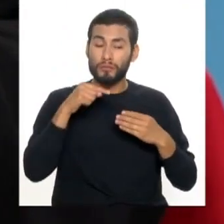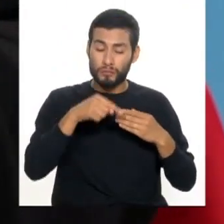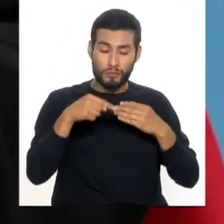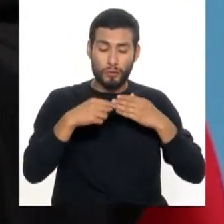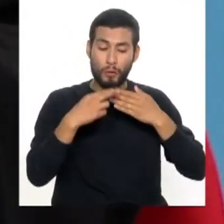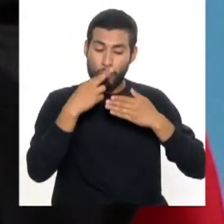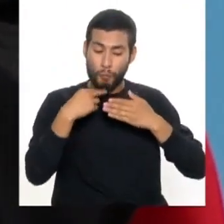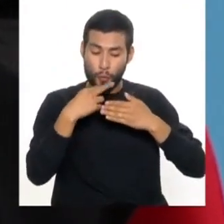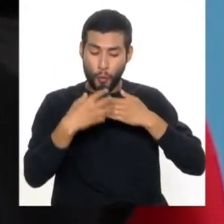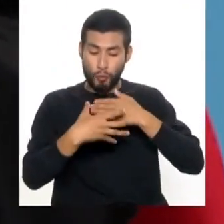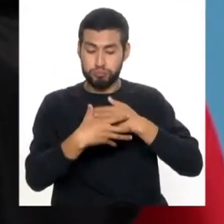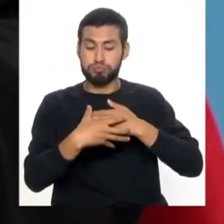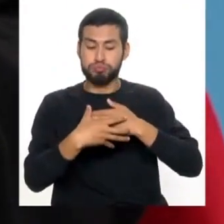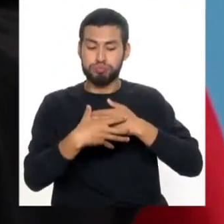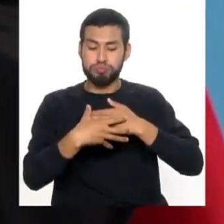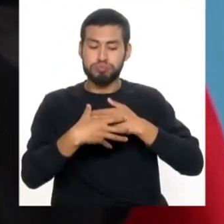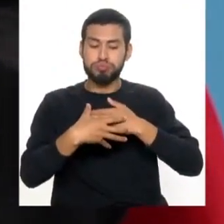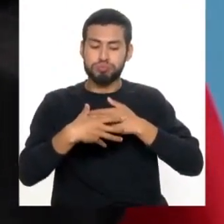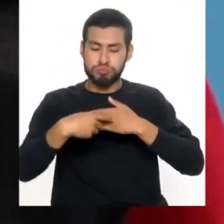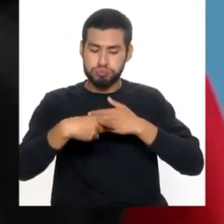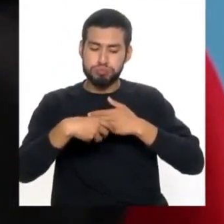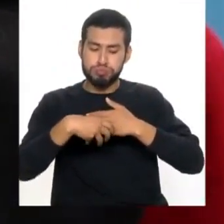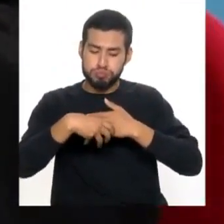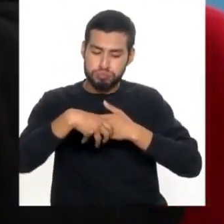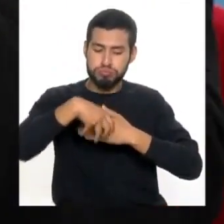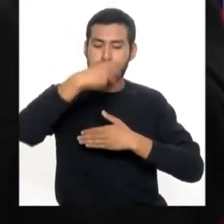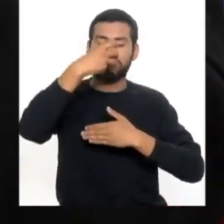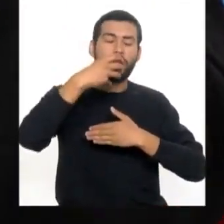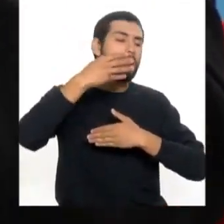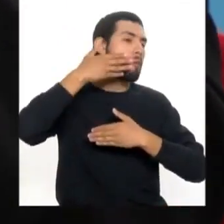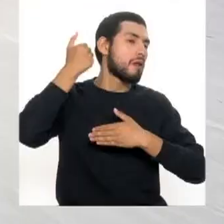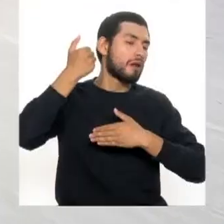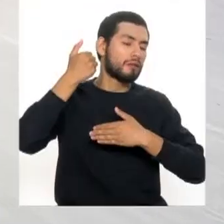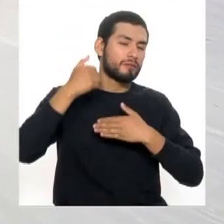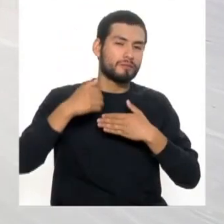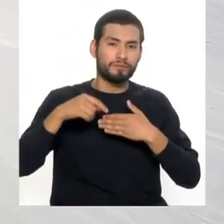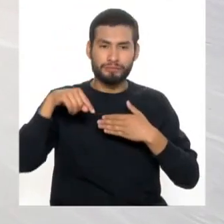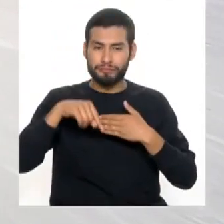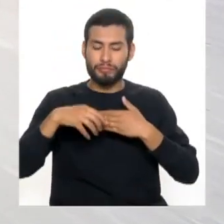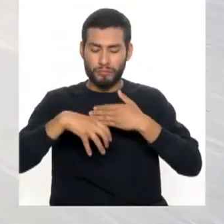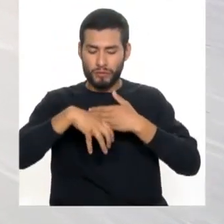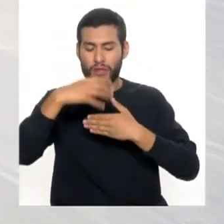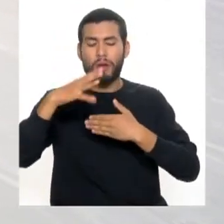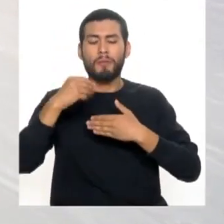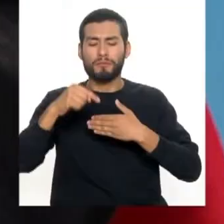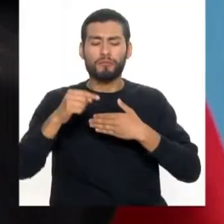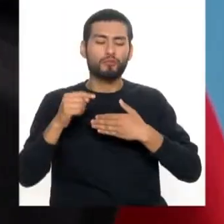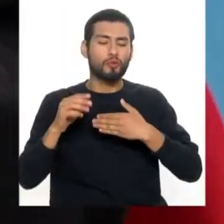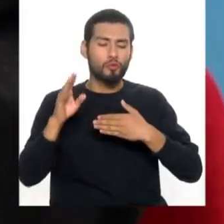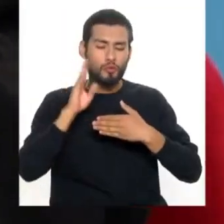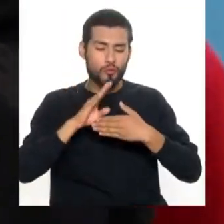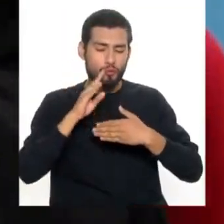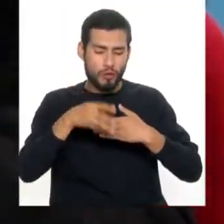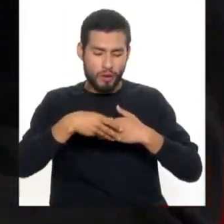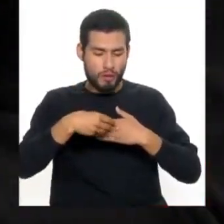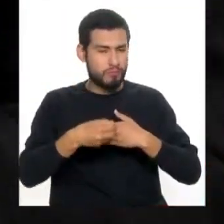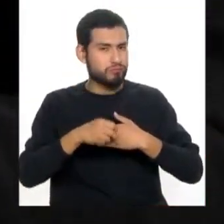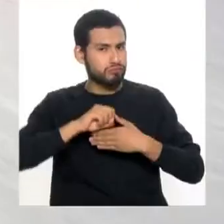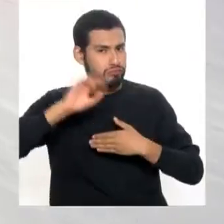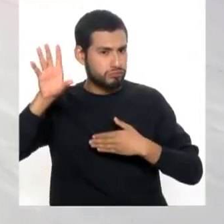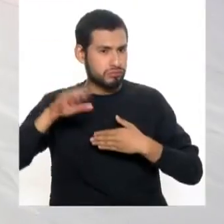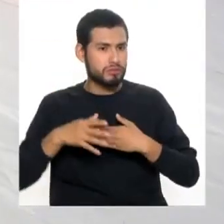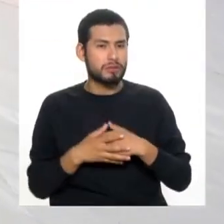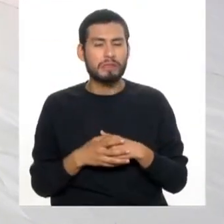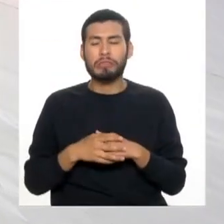la encía, hacia blanco, hacia el diente. Pero lo pones desde la encía, desde arriba, ¿no? Sí, no, desde el inicio de la encía. No sé que